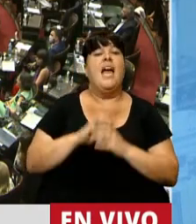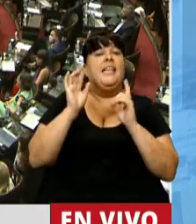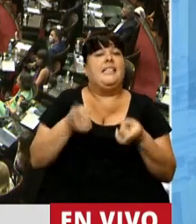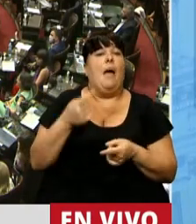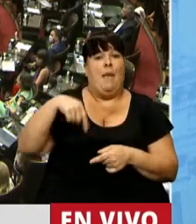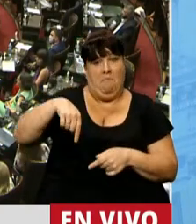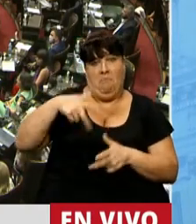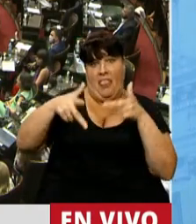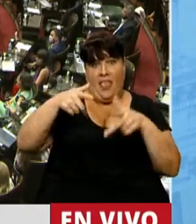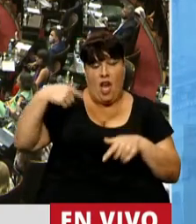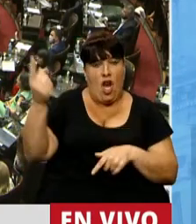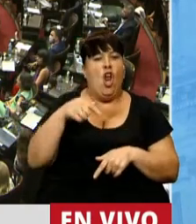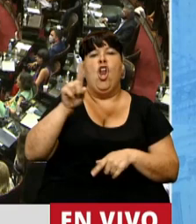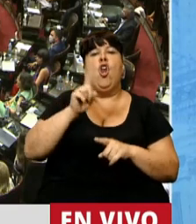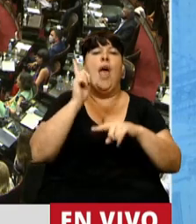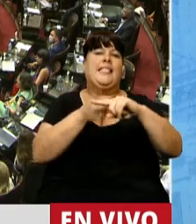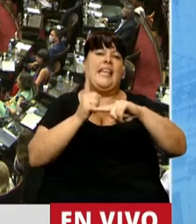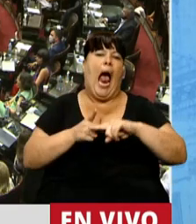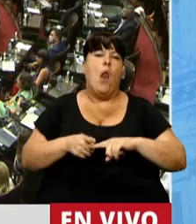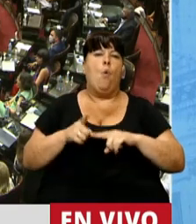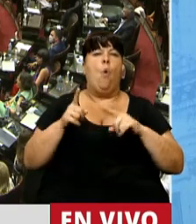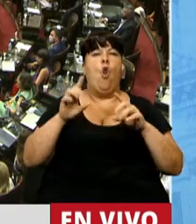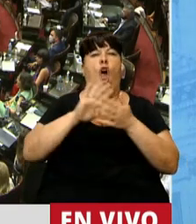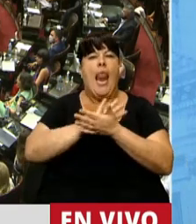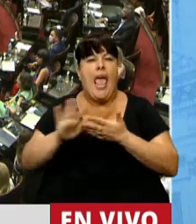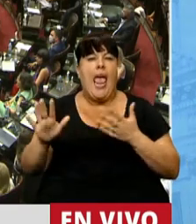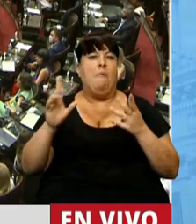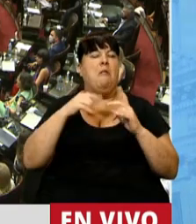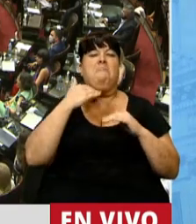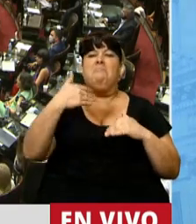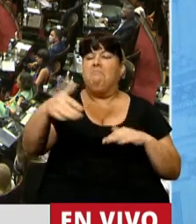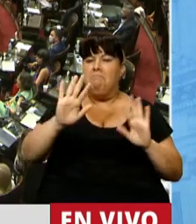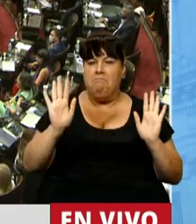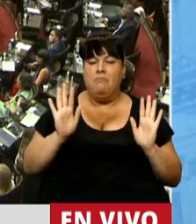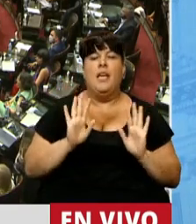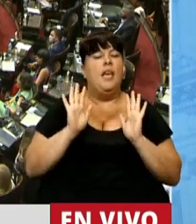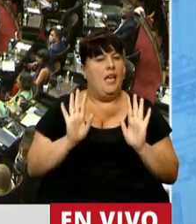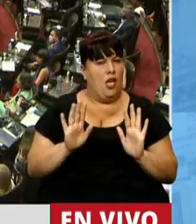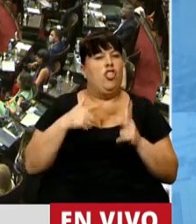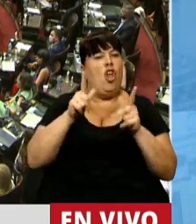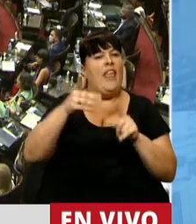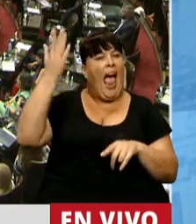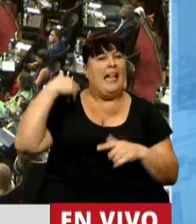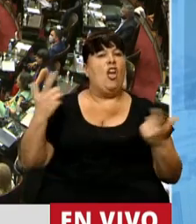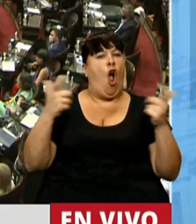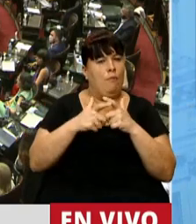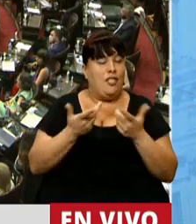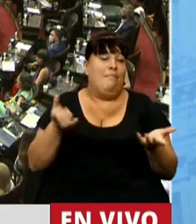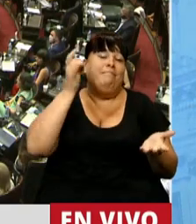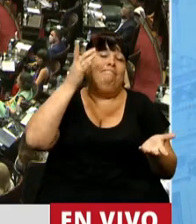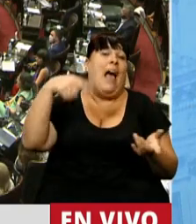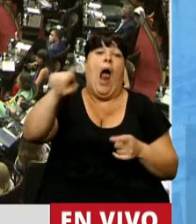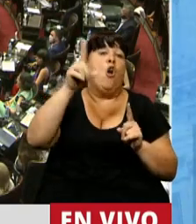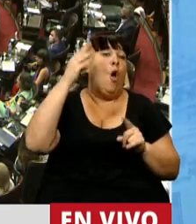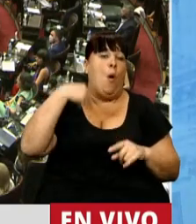dijo también acá que este no es un cálculo transparente y que no es predecible. Miren, se lo dije el otro día en la comisión, lamento que